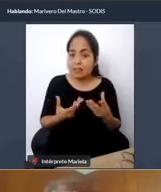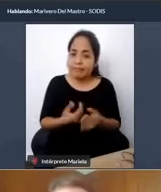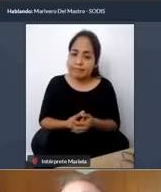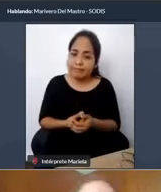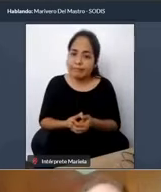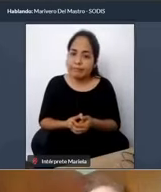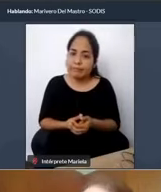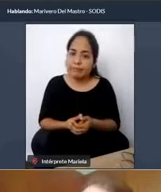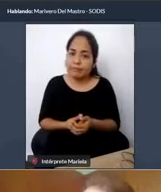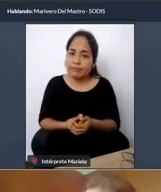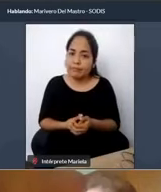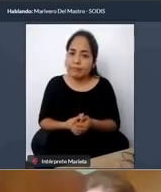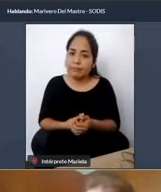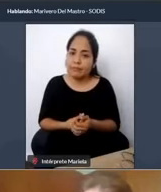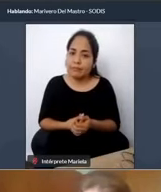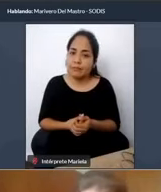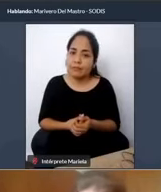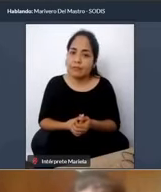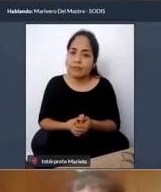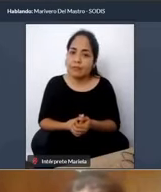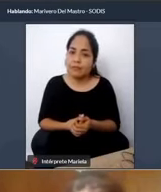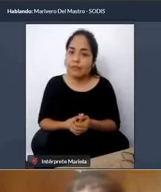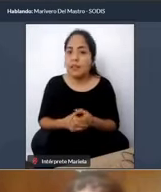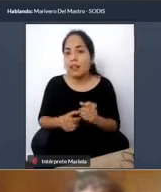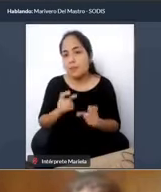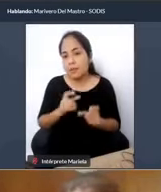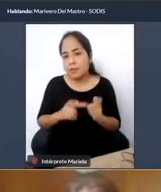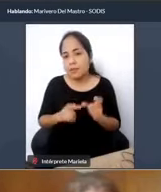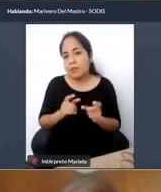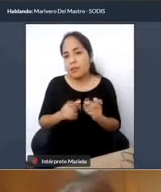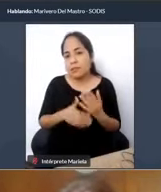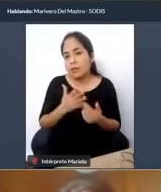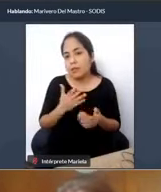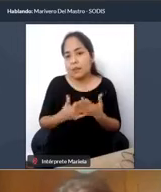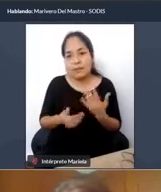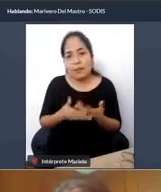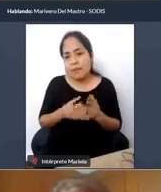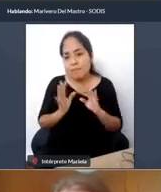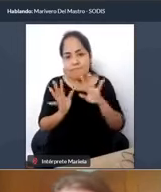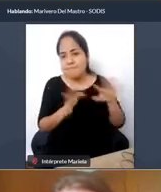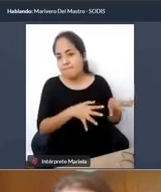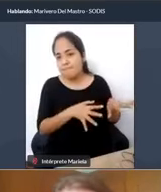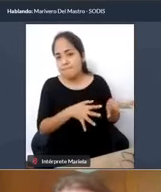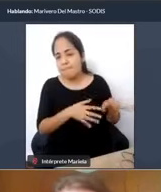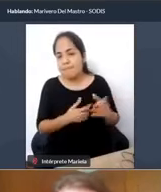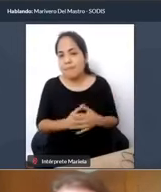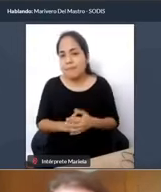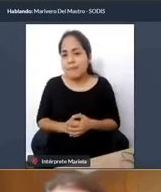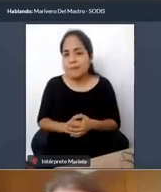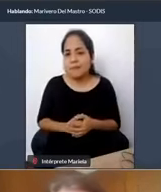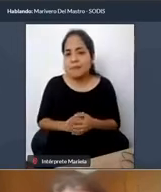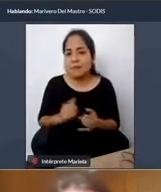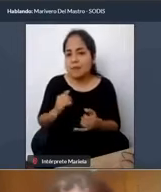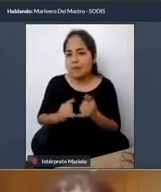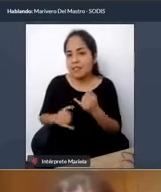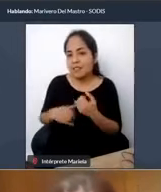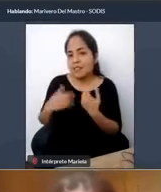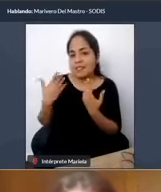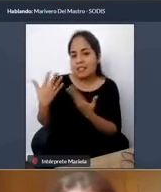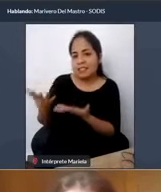en un sistema de transporte y nuevamente las personas con discapacidad van a quedar fuera. Y a lo último lo dejo para los cinco minutos